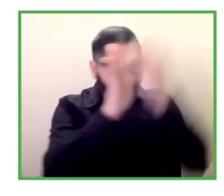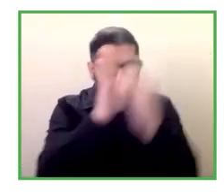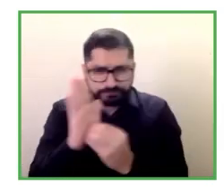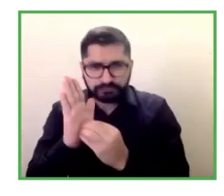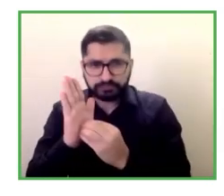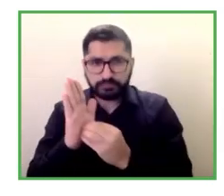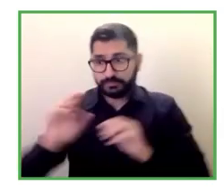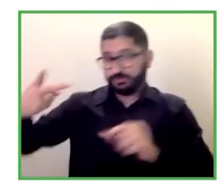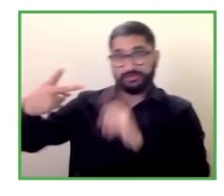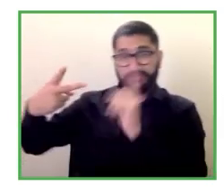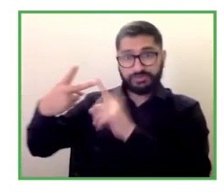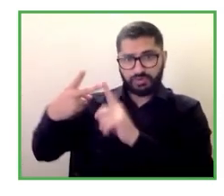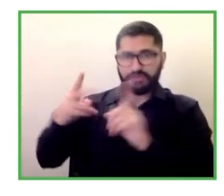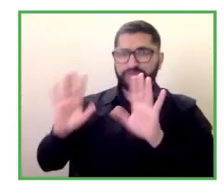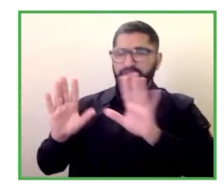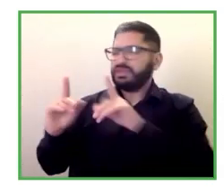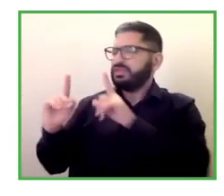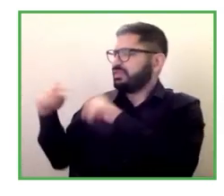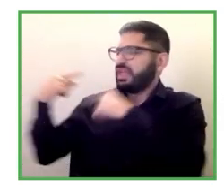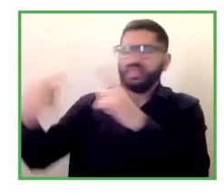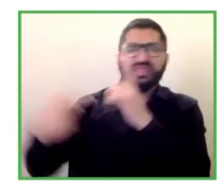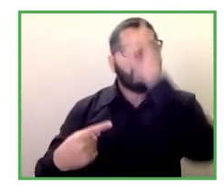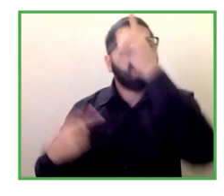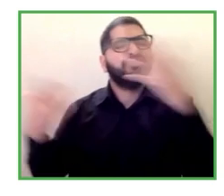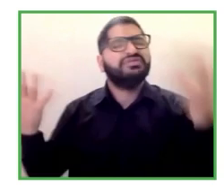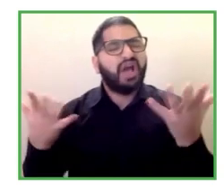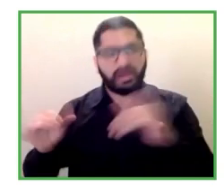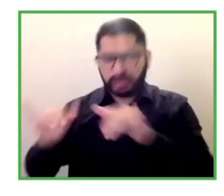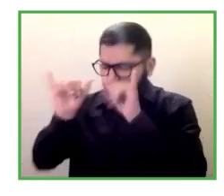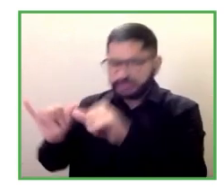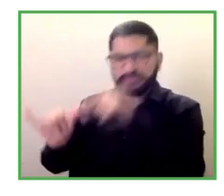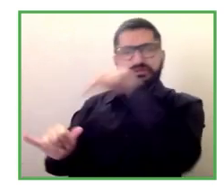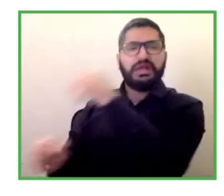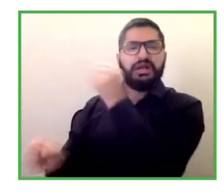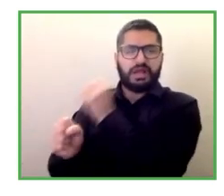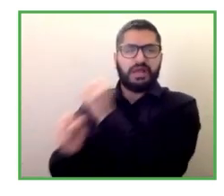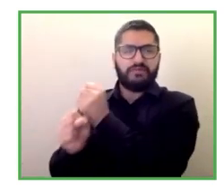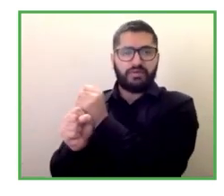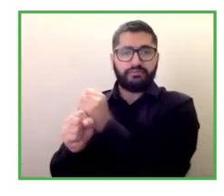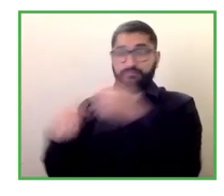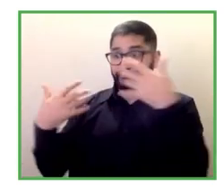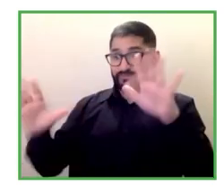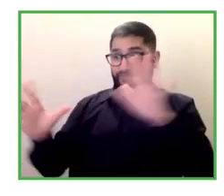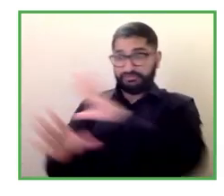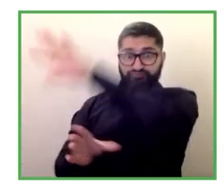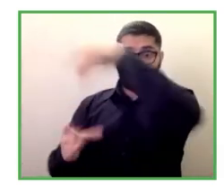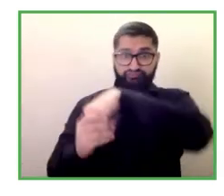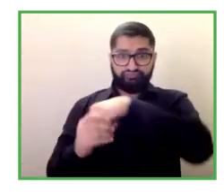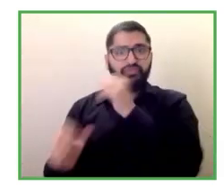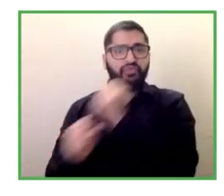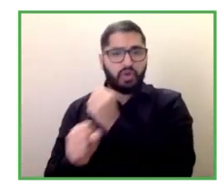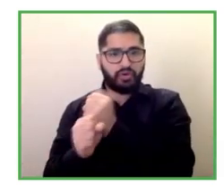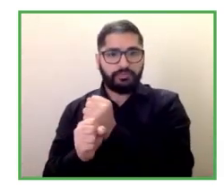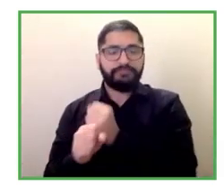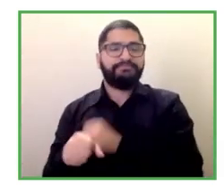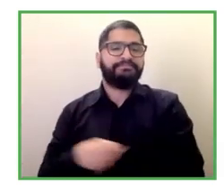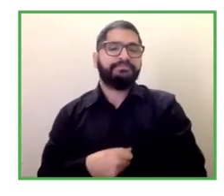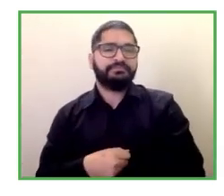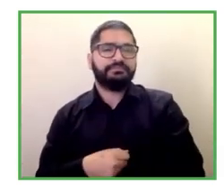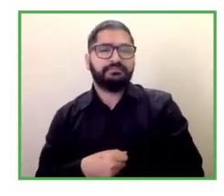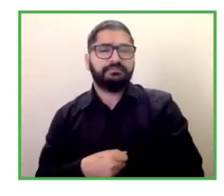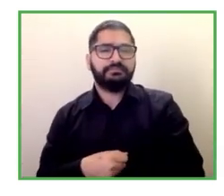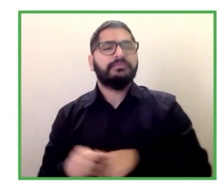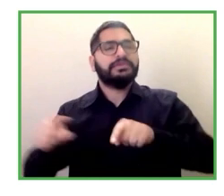trabajo así que estamos trabajando con eso y esto es aún más relevante el día de hoy con el tema de la pandemia